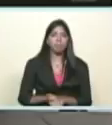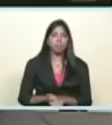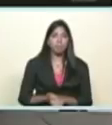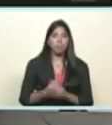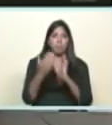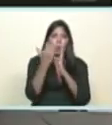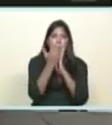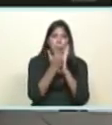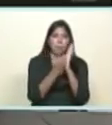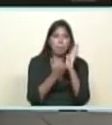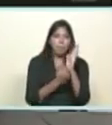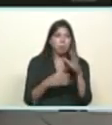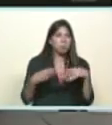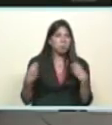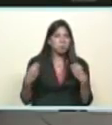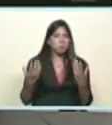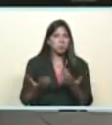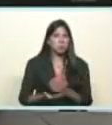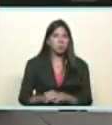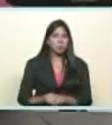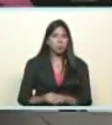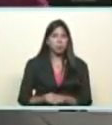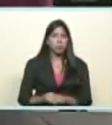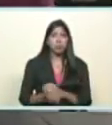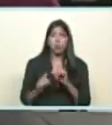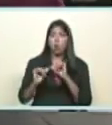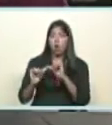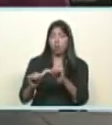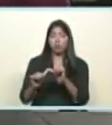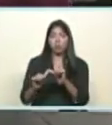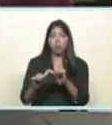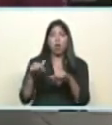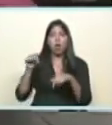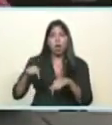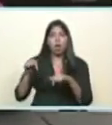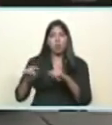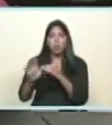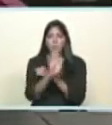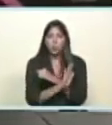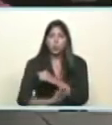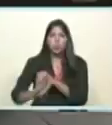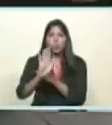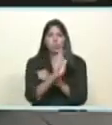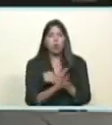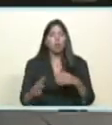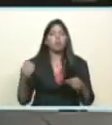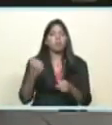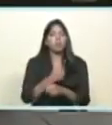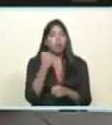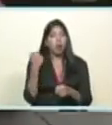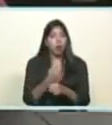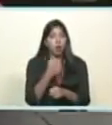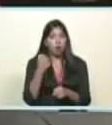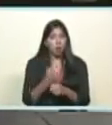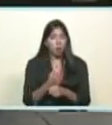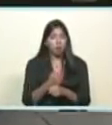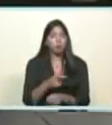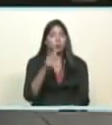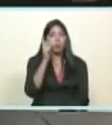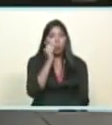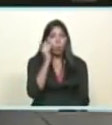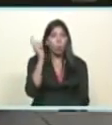para seguir fortaleciendo el sistema de protección de los trabajadores de las